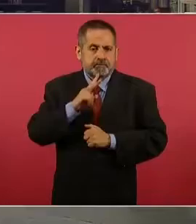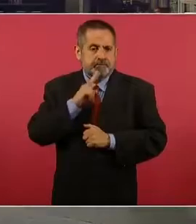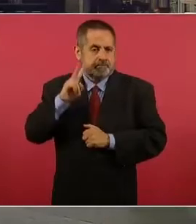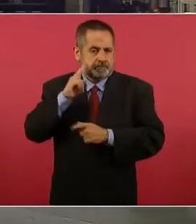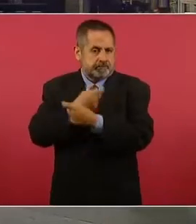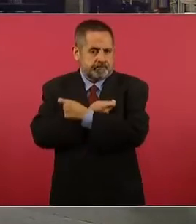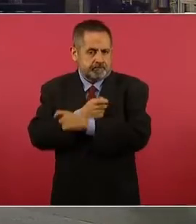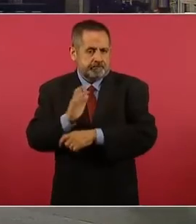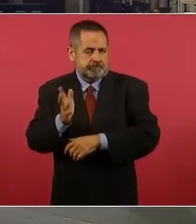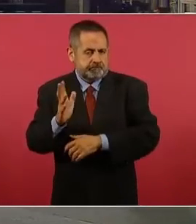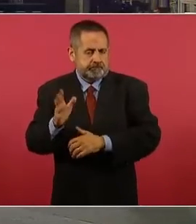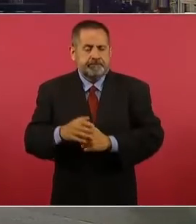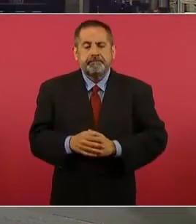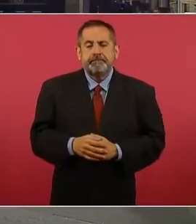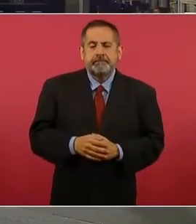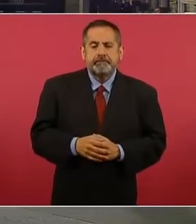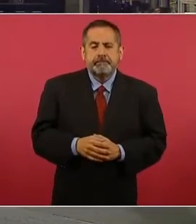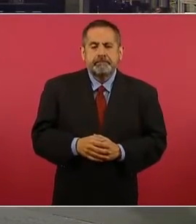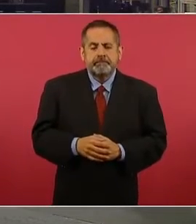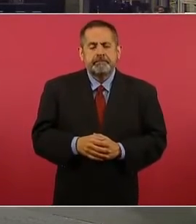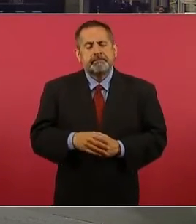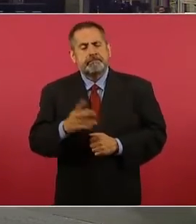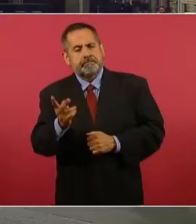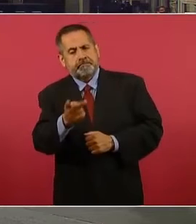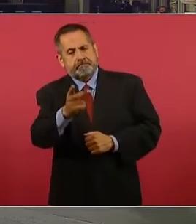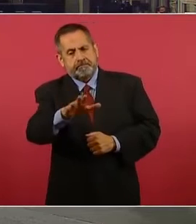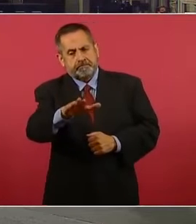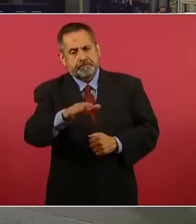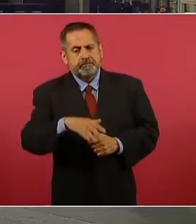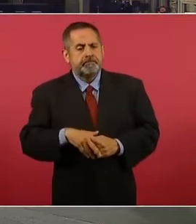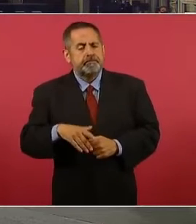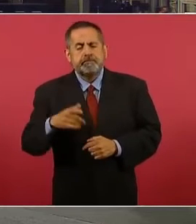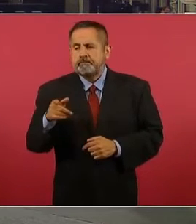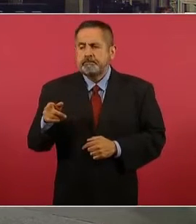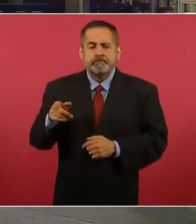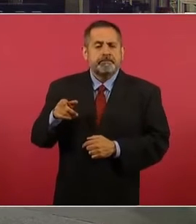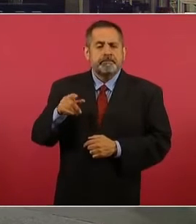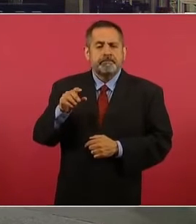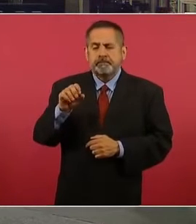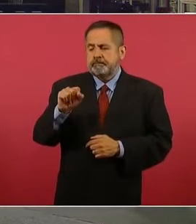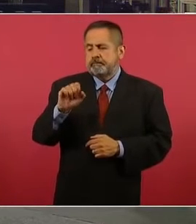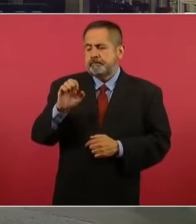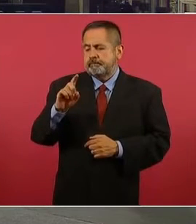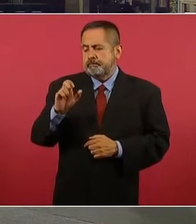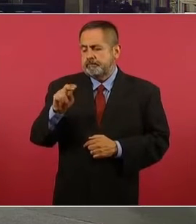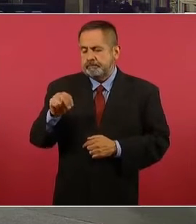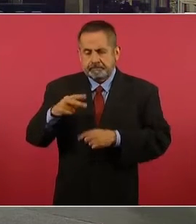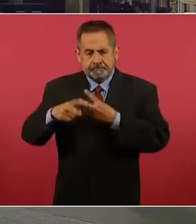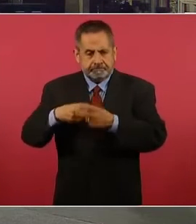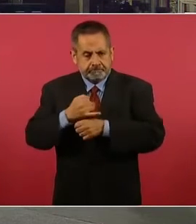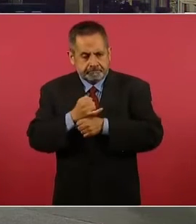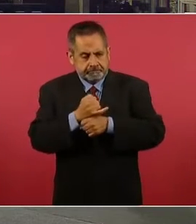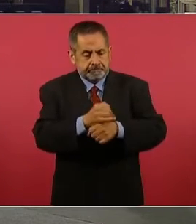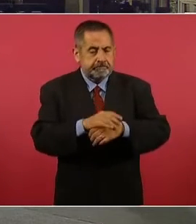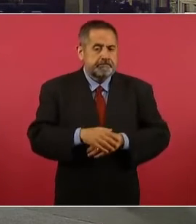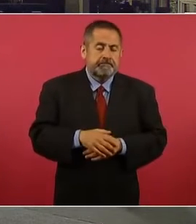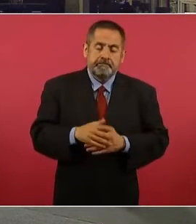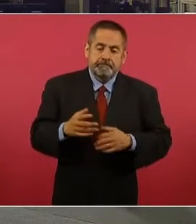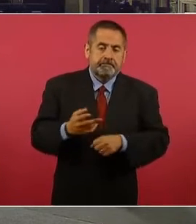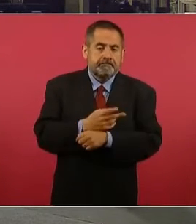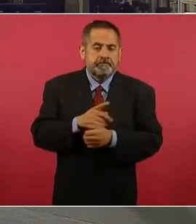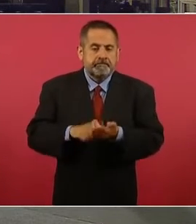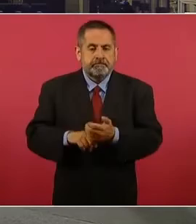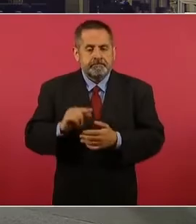En este punto también usted mencionó que la Sedena se está haciendo cargo de las investigaciones. Trascendió hace años,